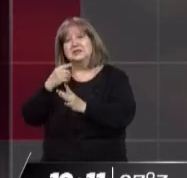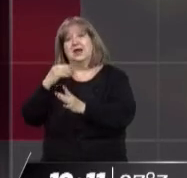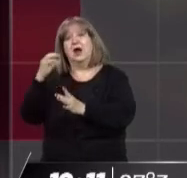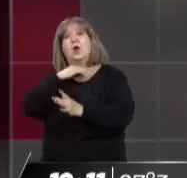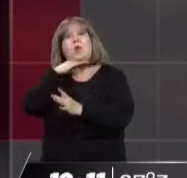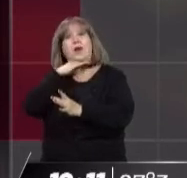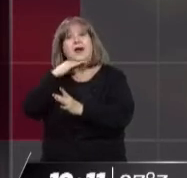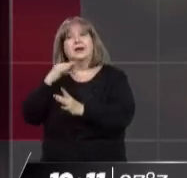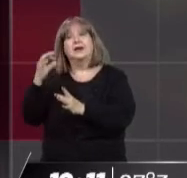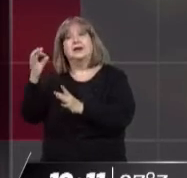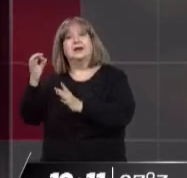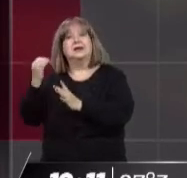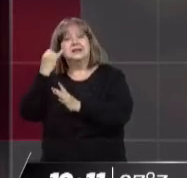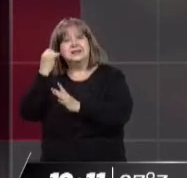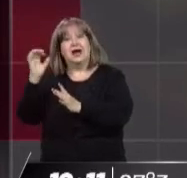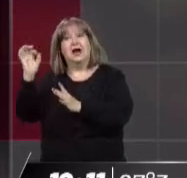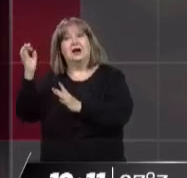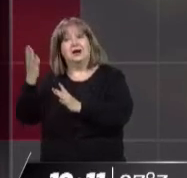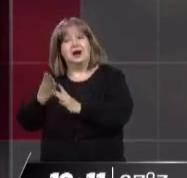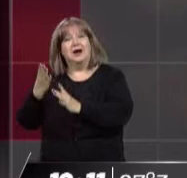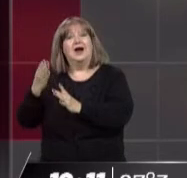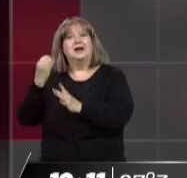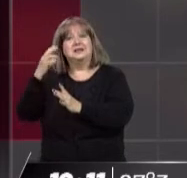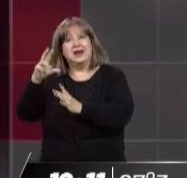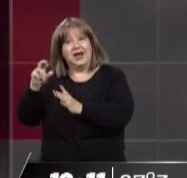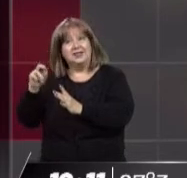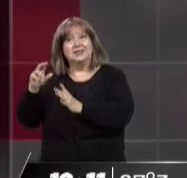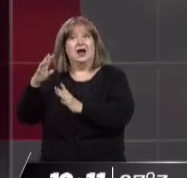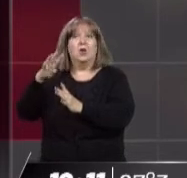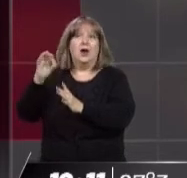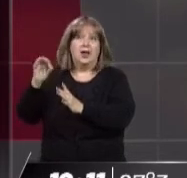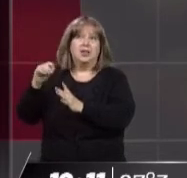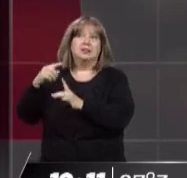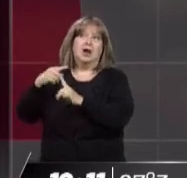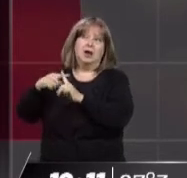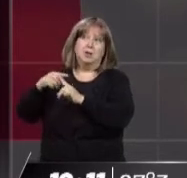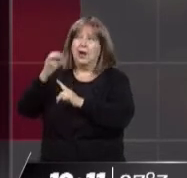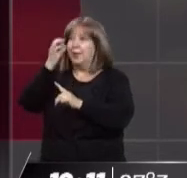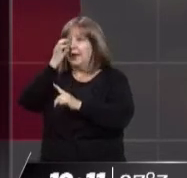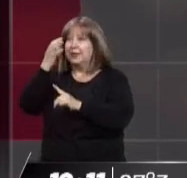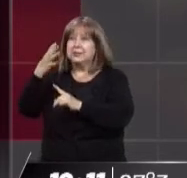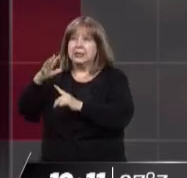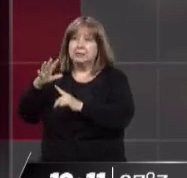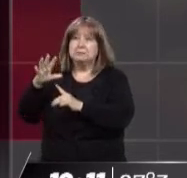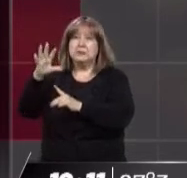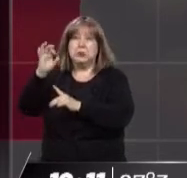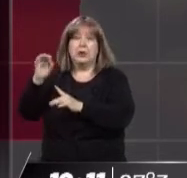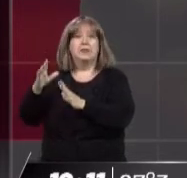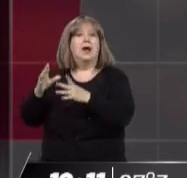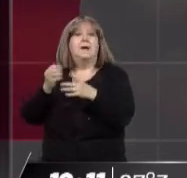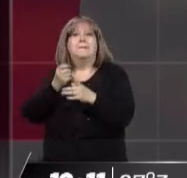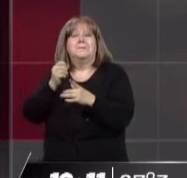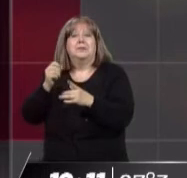% que se sumaría al 20% que tenemos de aumento ya de por sí. Exactamente. Estamos hablando de la gente que tiene